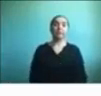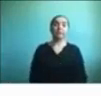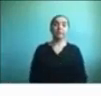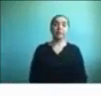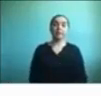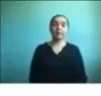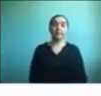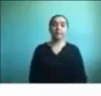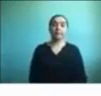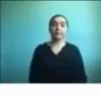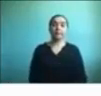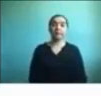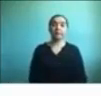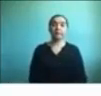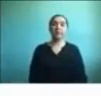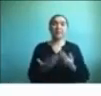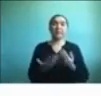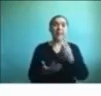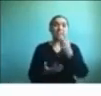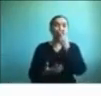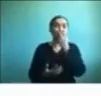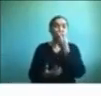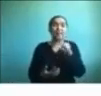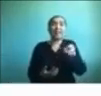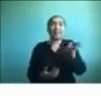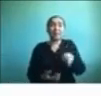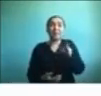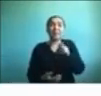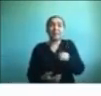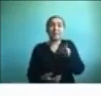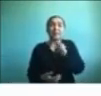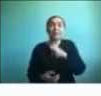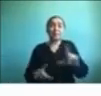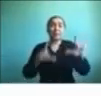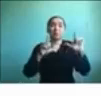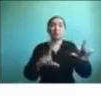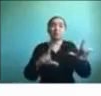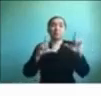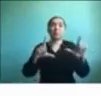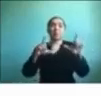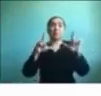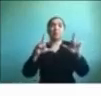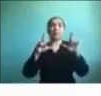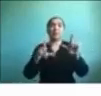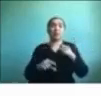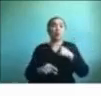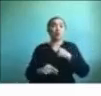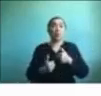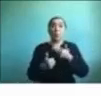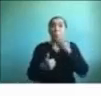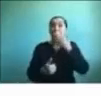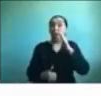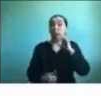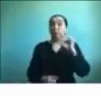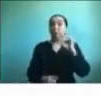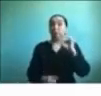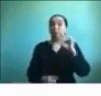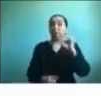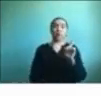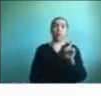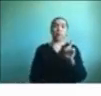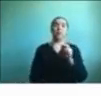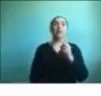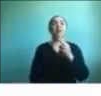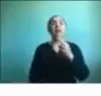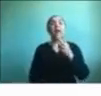Estar viendo repetidamente estas imágenes no nos va a ayudar a estar mejor. La vida de la casa la idea es que nos gire